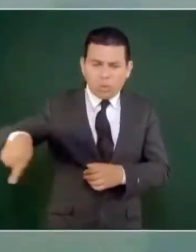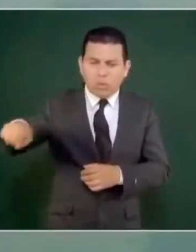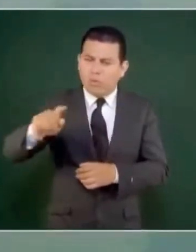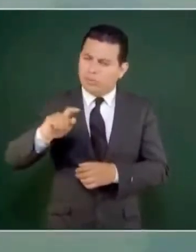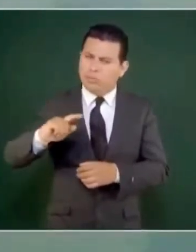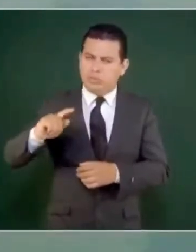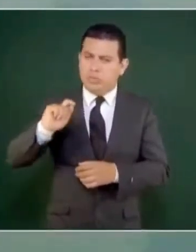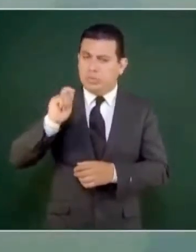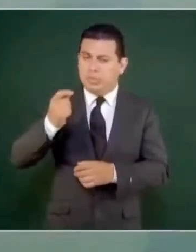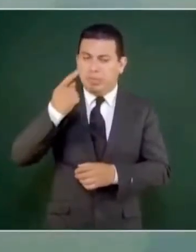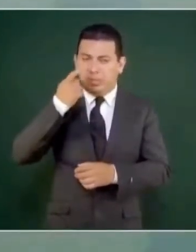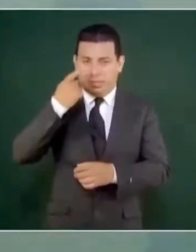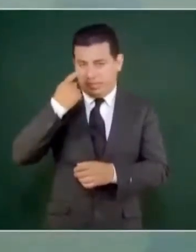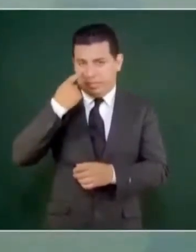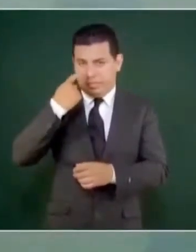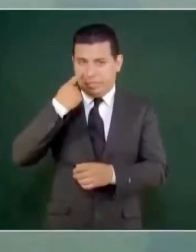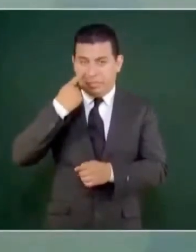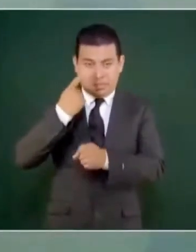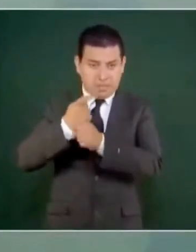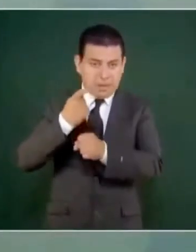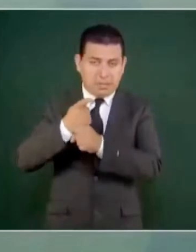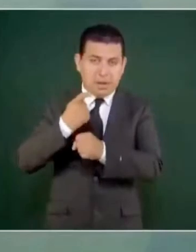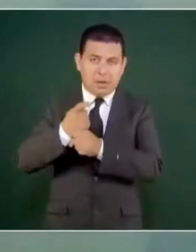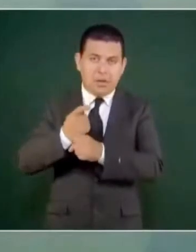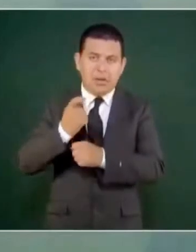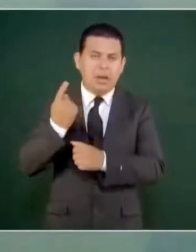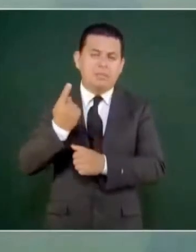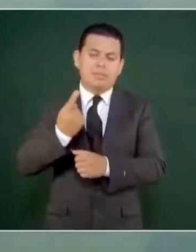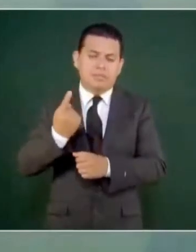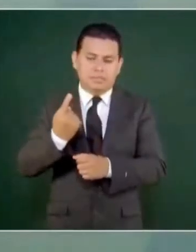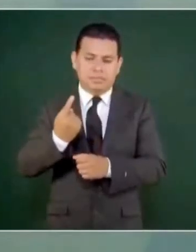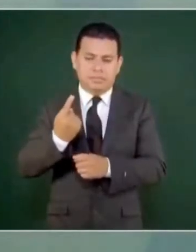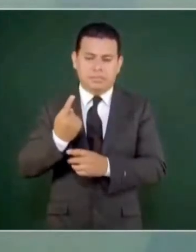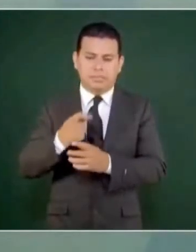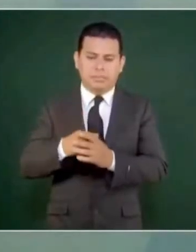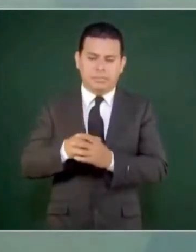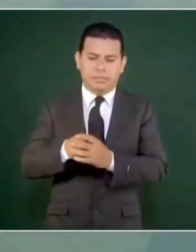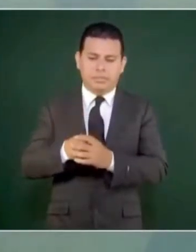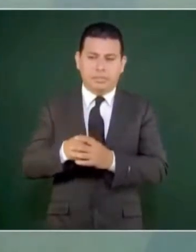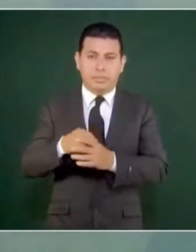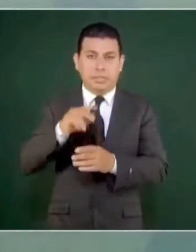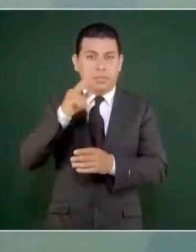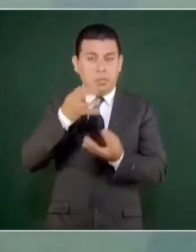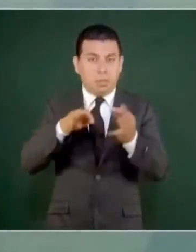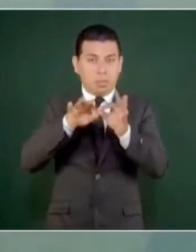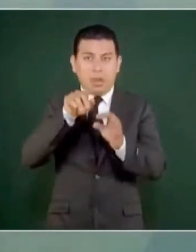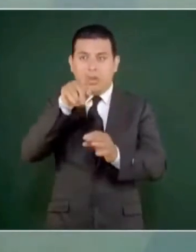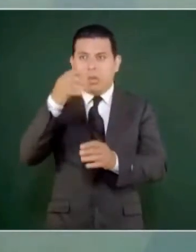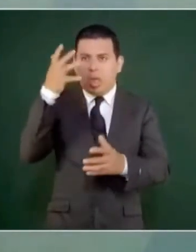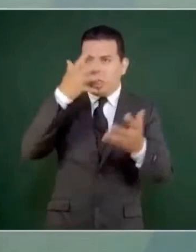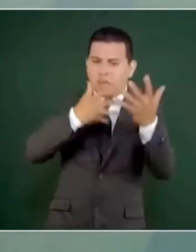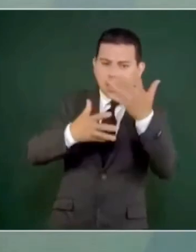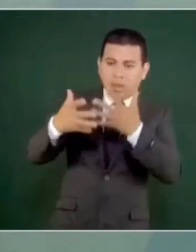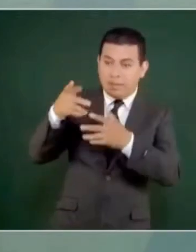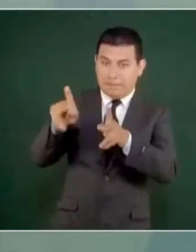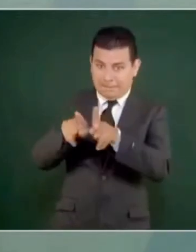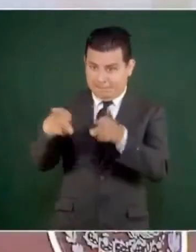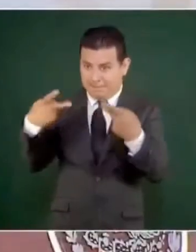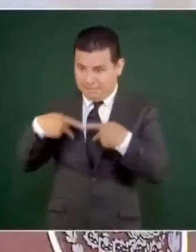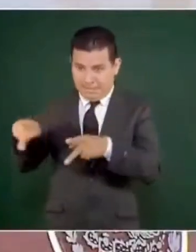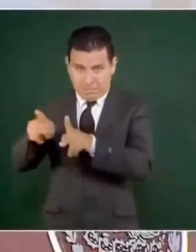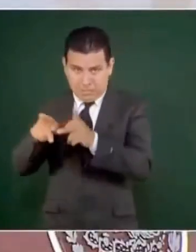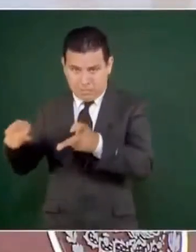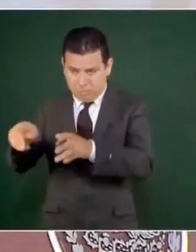no confundir a los periodistas,